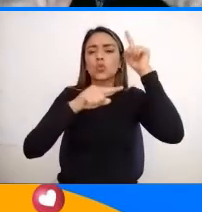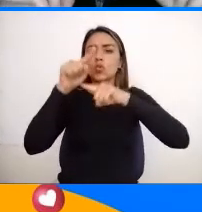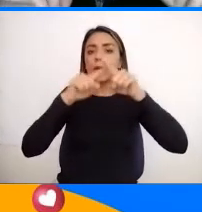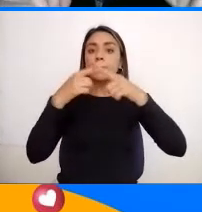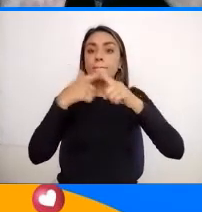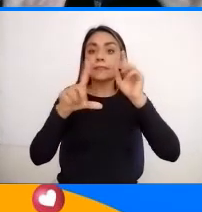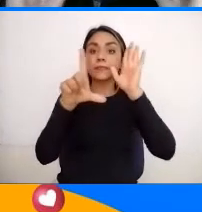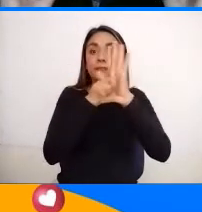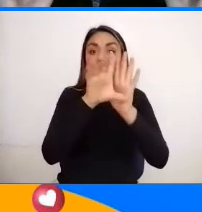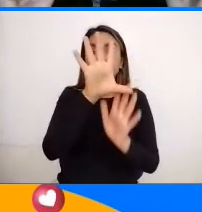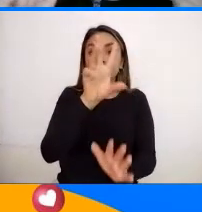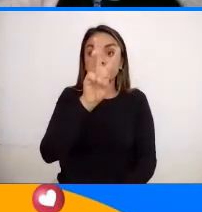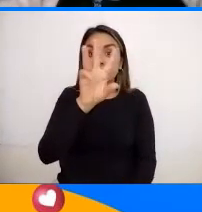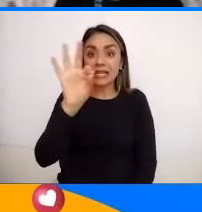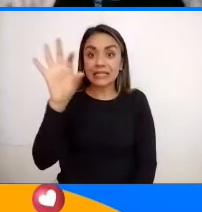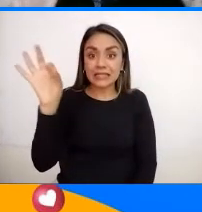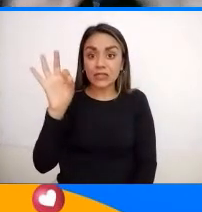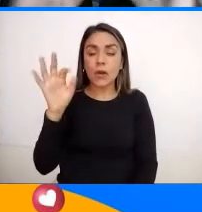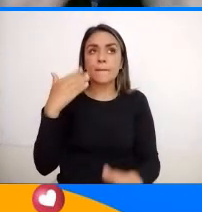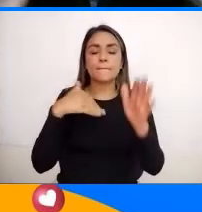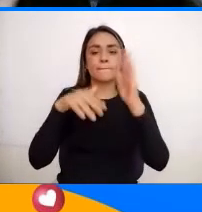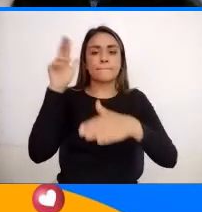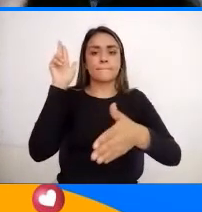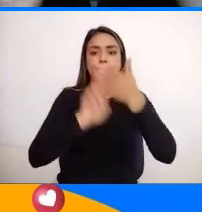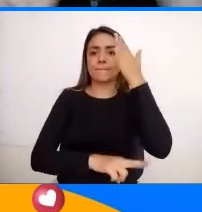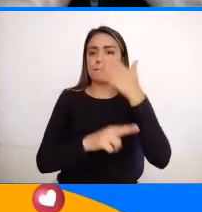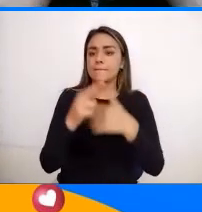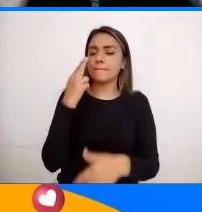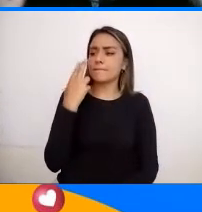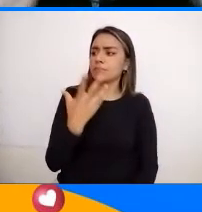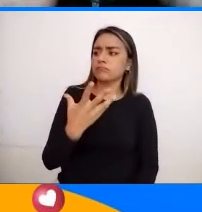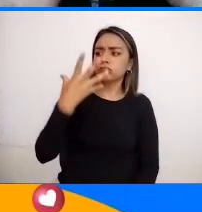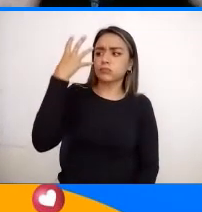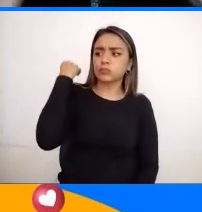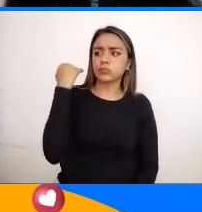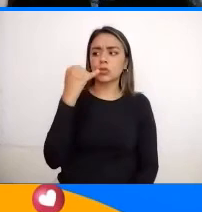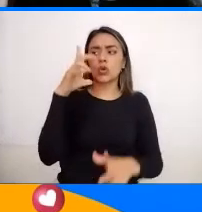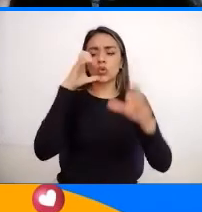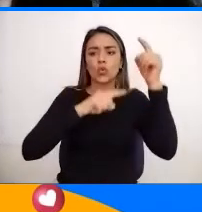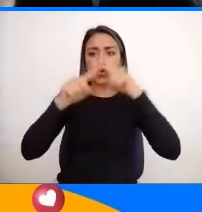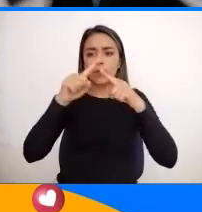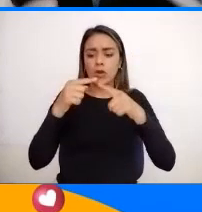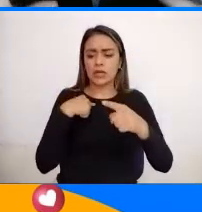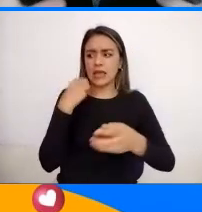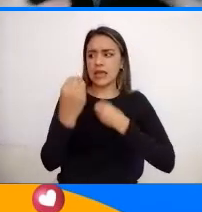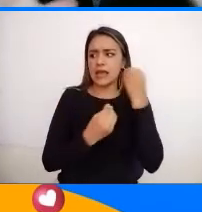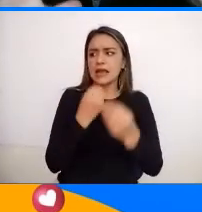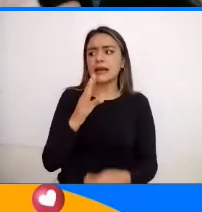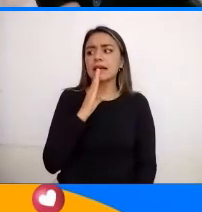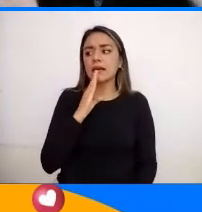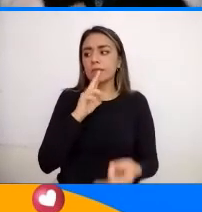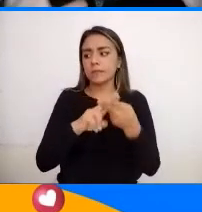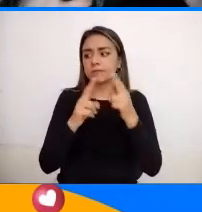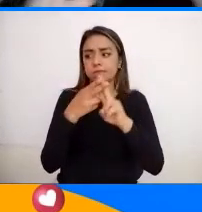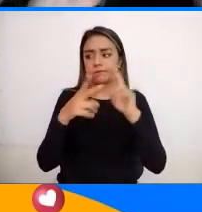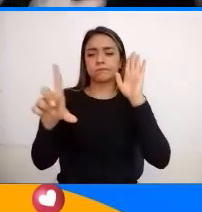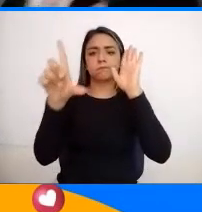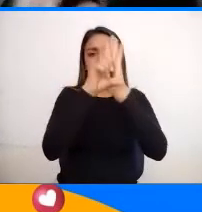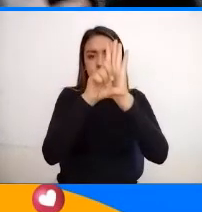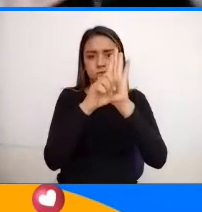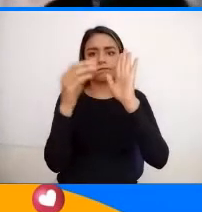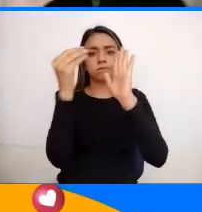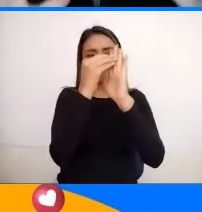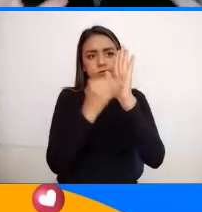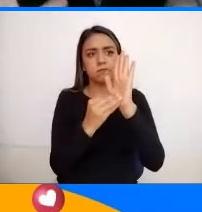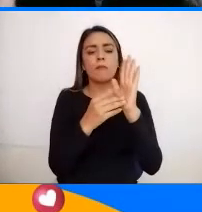ley 300 Es la que marca El hito Si Aquí hay turismo Hacemos turismo Y tenemos una legislación Hay unos